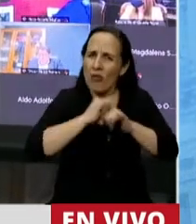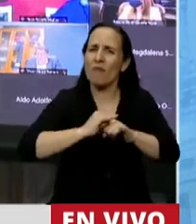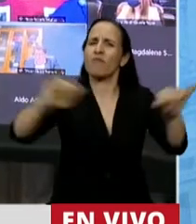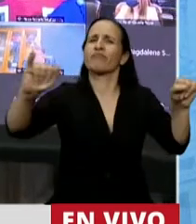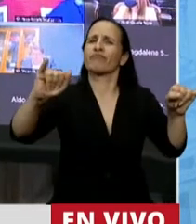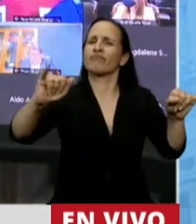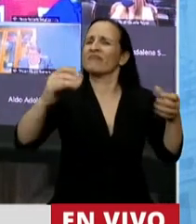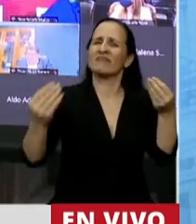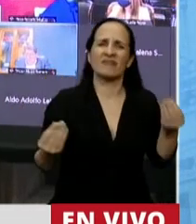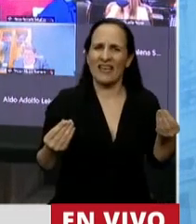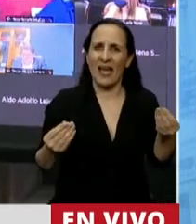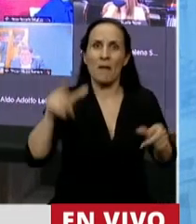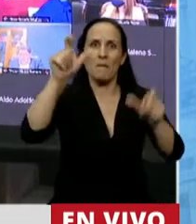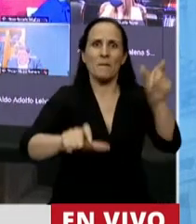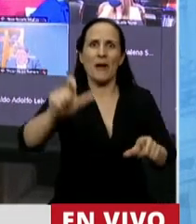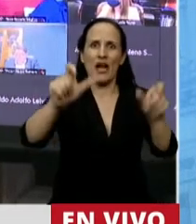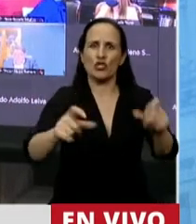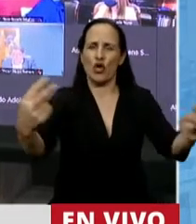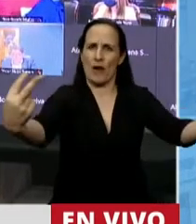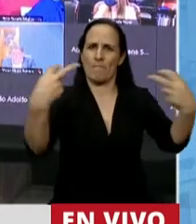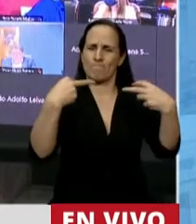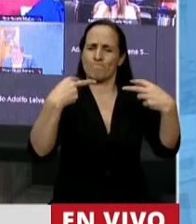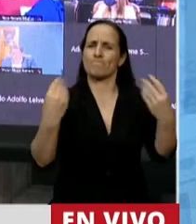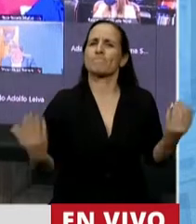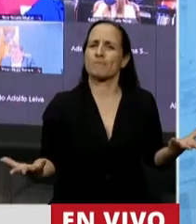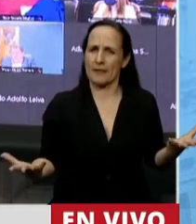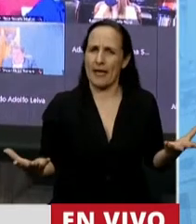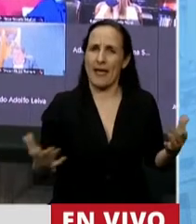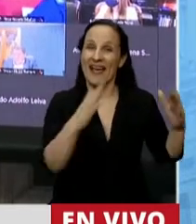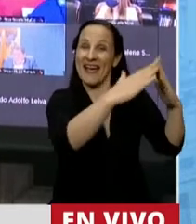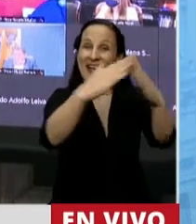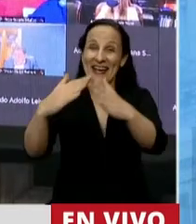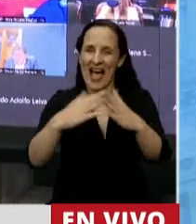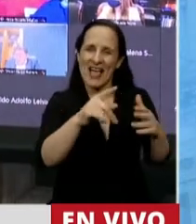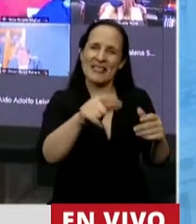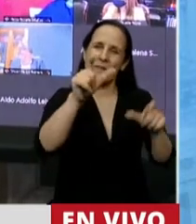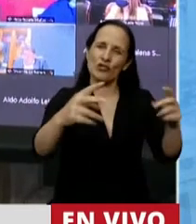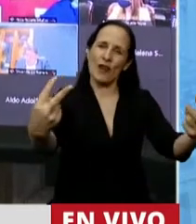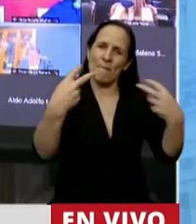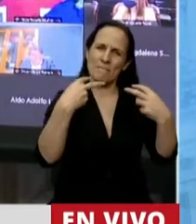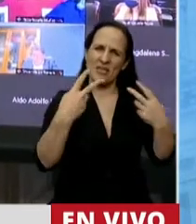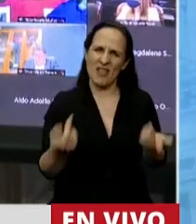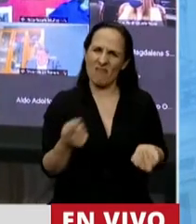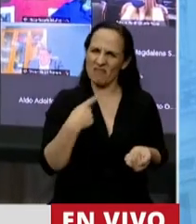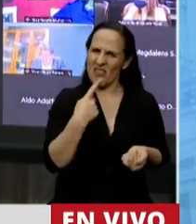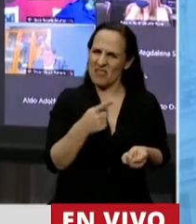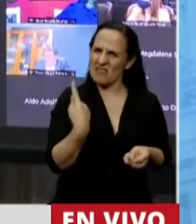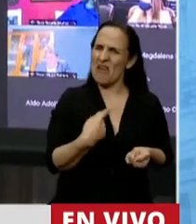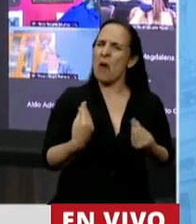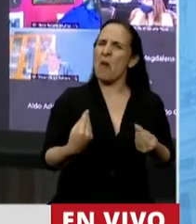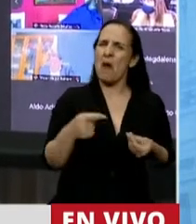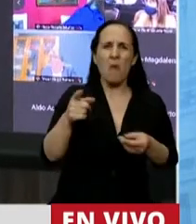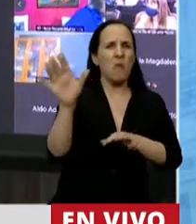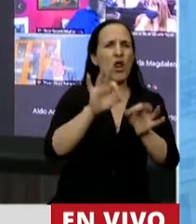la Nación a aquellos que nos están viendo en nuestras casas. En las casas donde se preguntan por qué rechazamos este